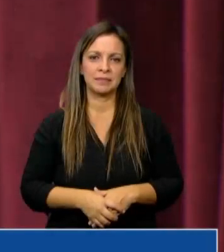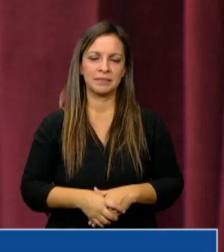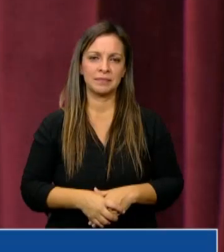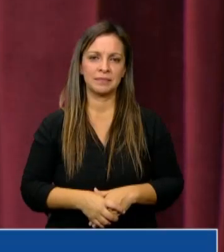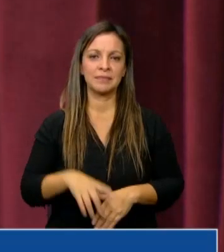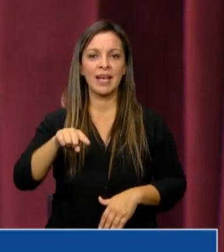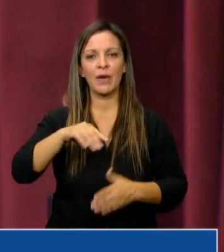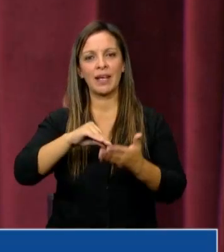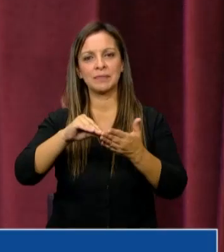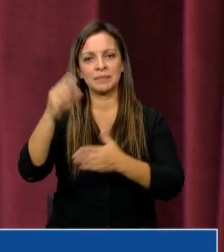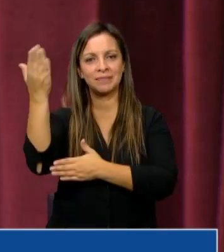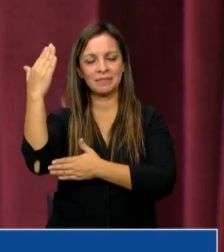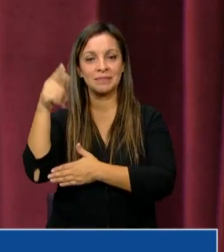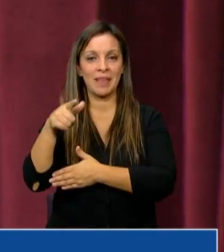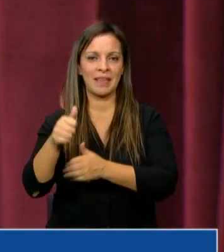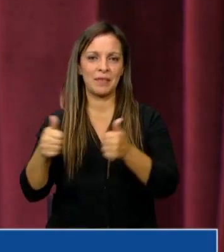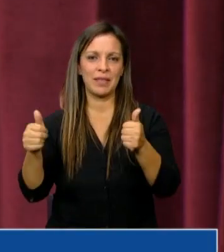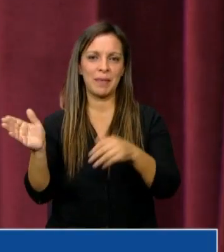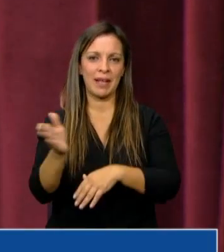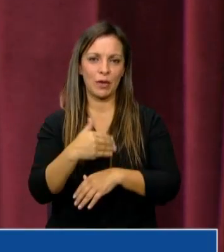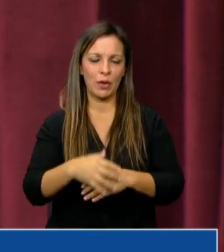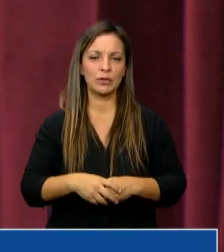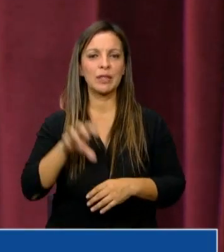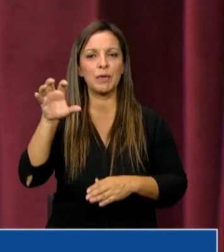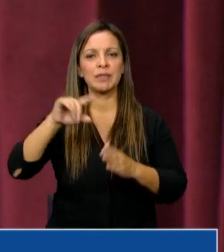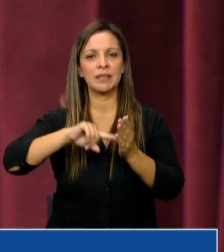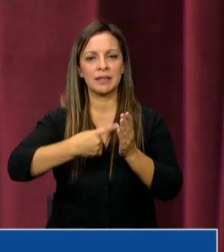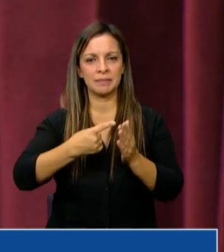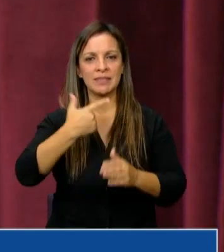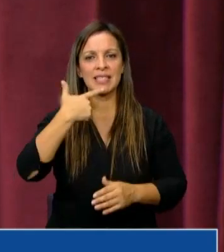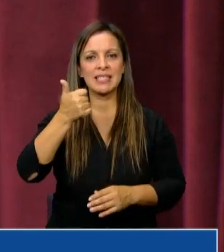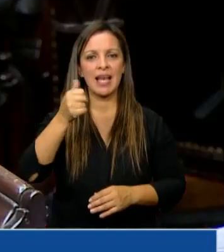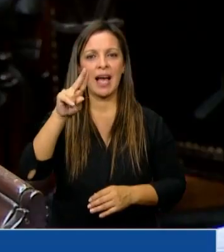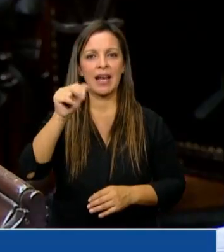Tiene la palabra la diputada del Frente de Todos, Provincia de Buenos Aires, Natalia Saracho.